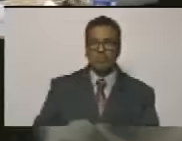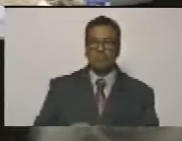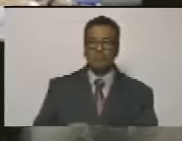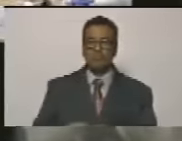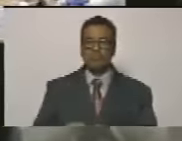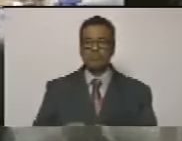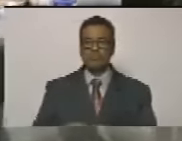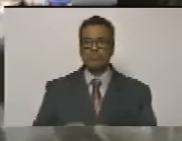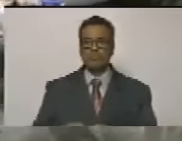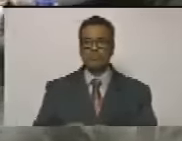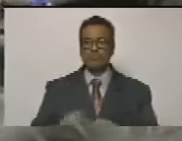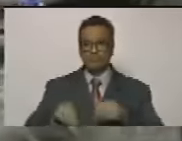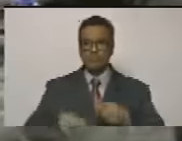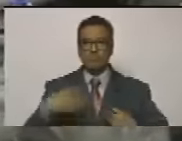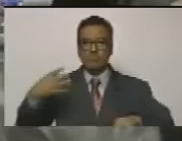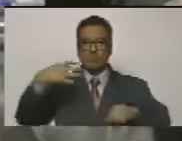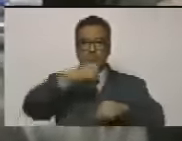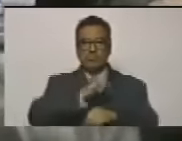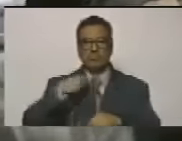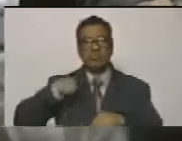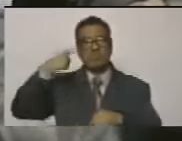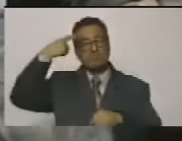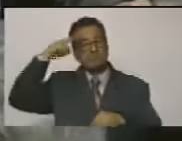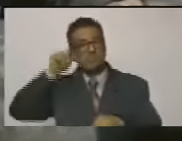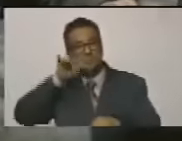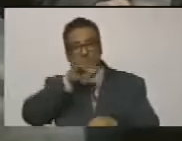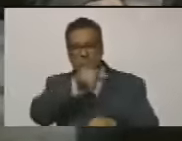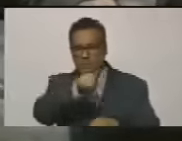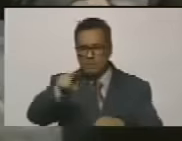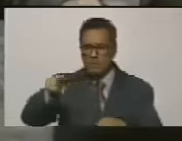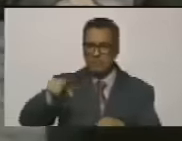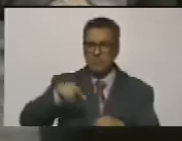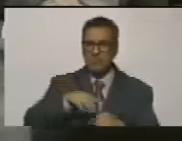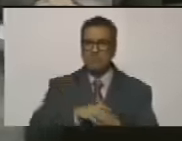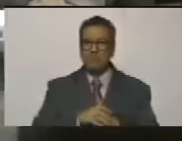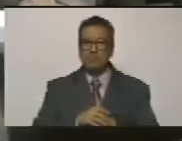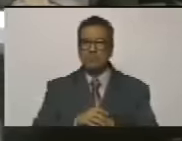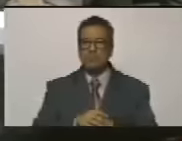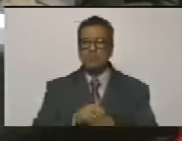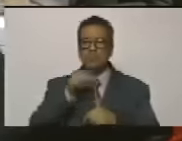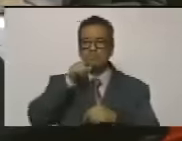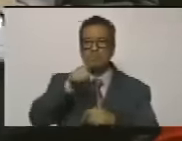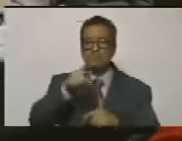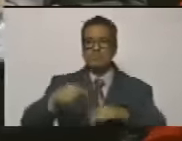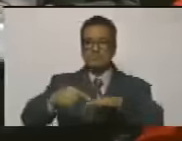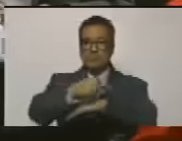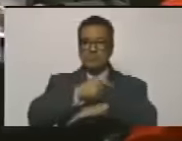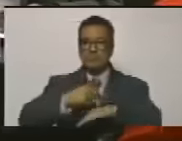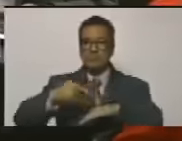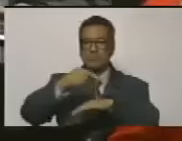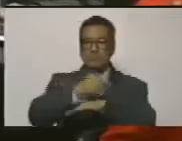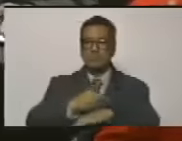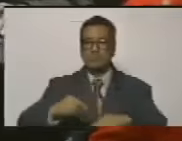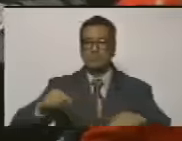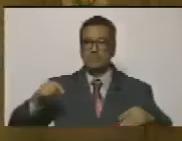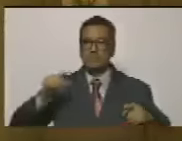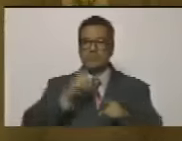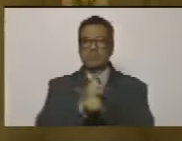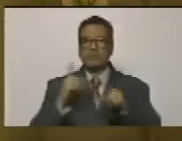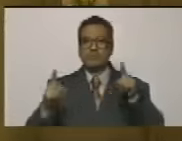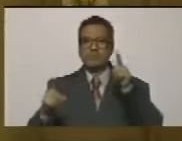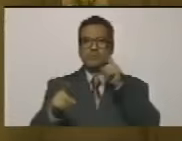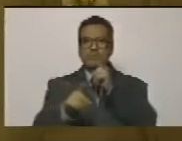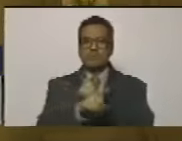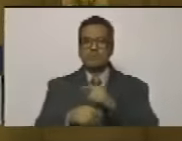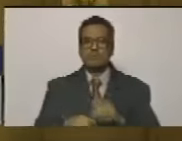lograr, según ellos, que este gobierno fuese sustituido